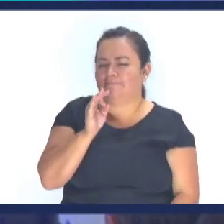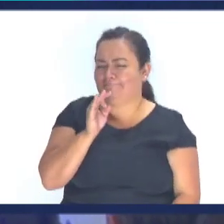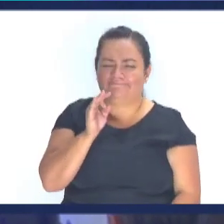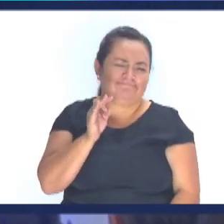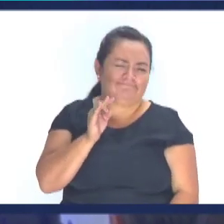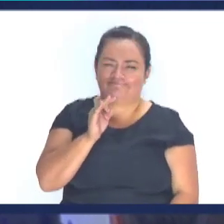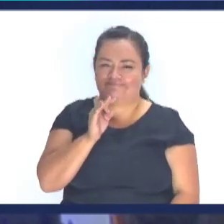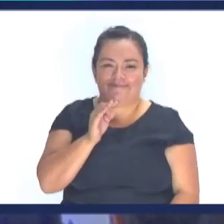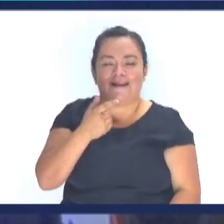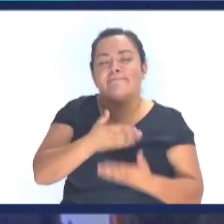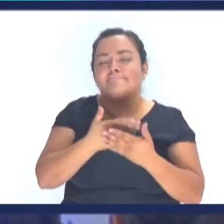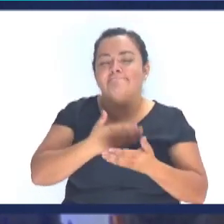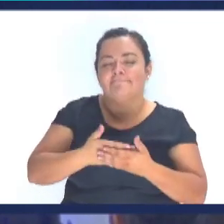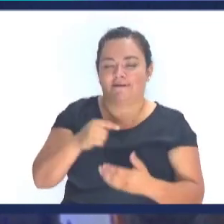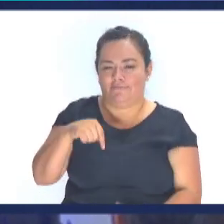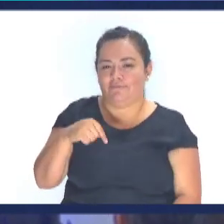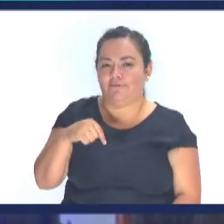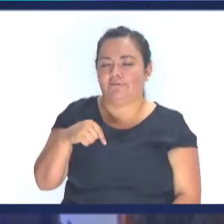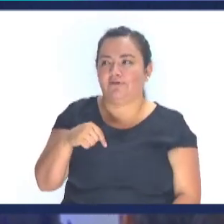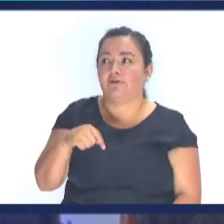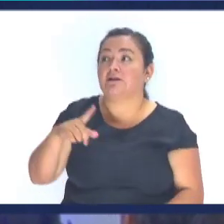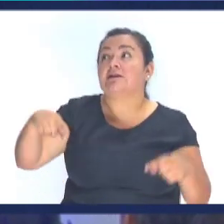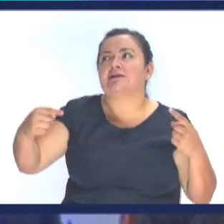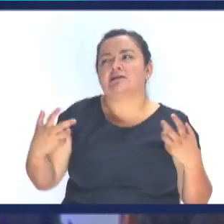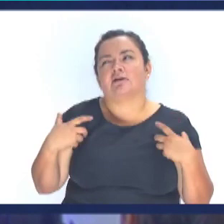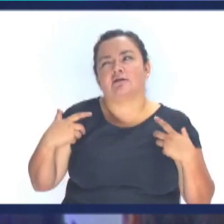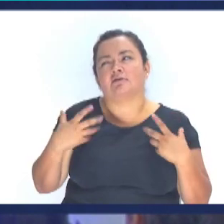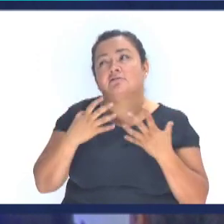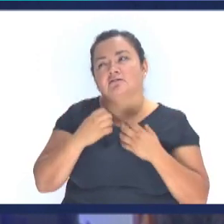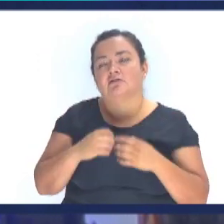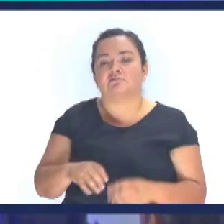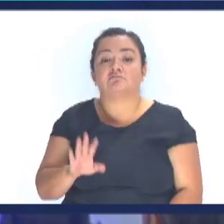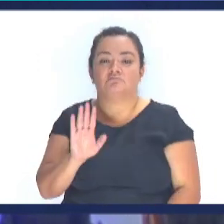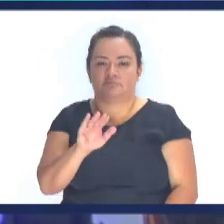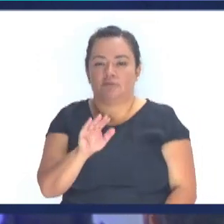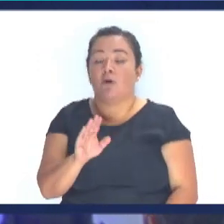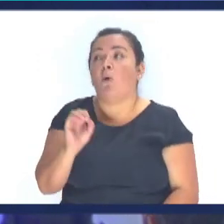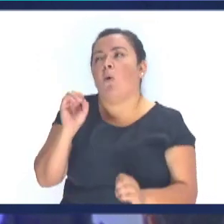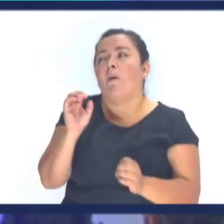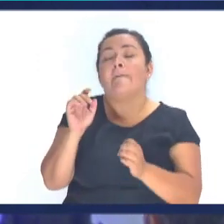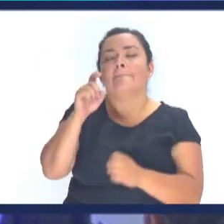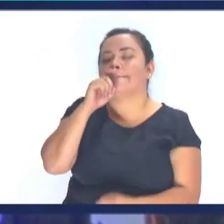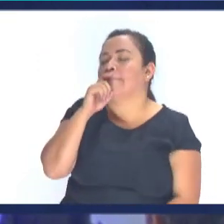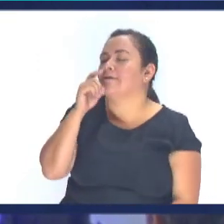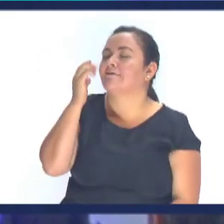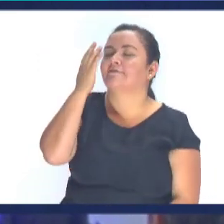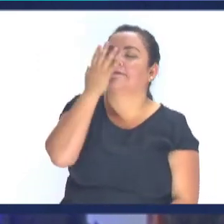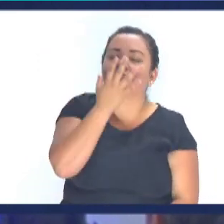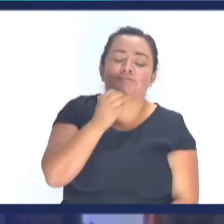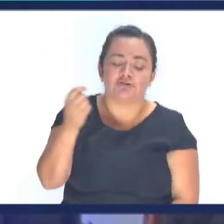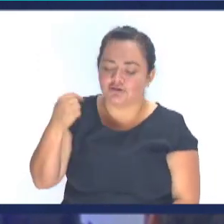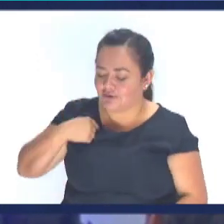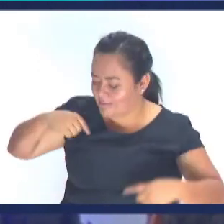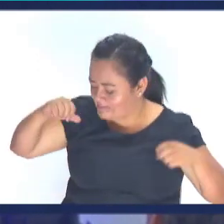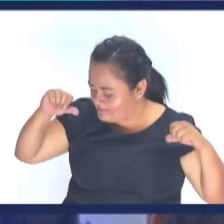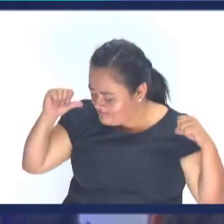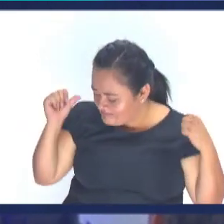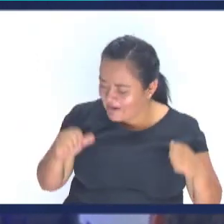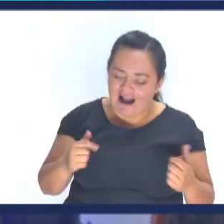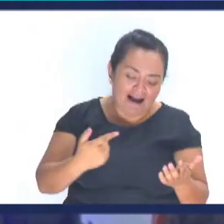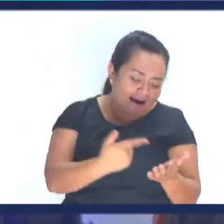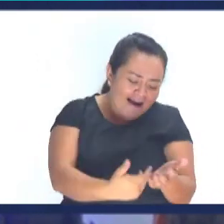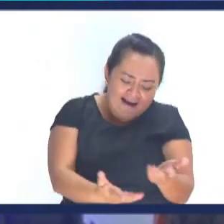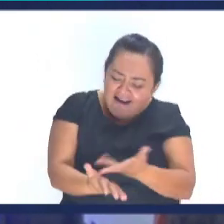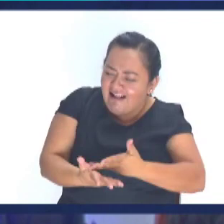Humillándose El cipoteco me estaba pidiendo Un juego de llantas para un carro No llegó a decirme Oh Padre Eterno Soy un perro de la calle Con